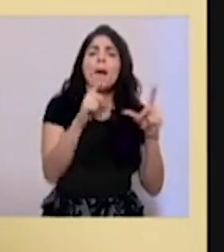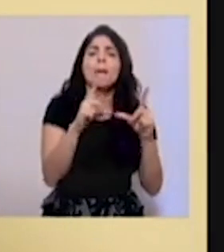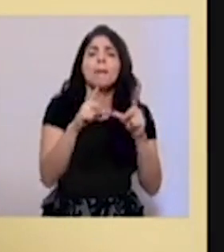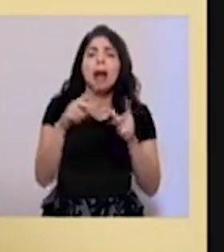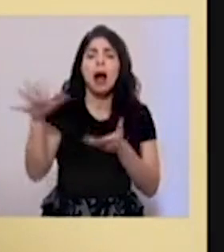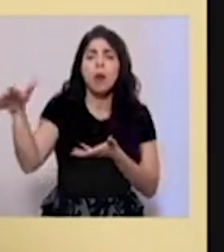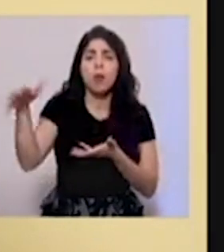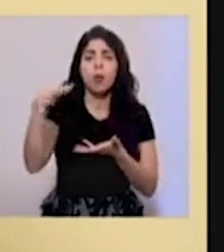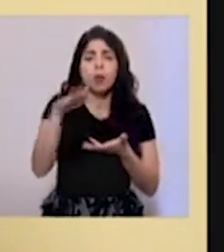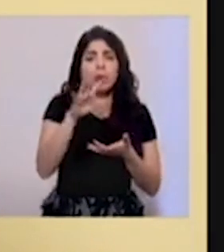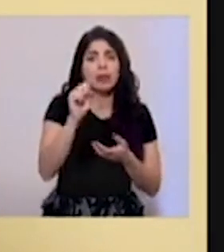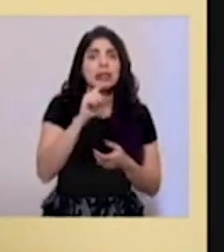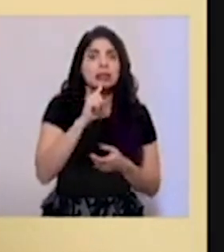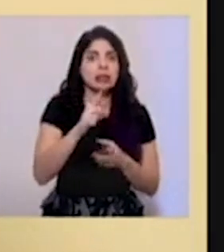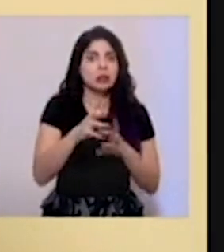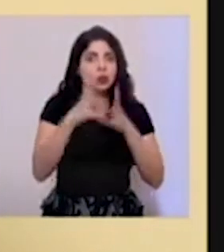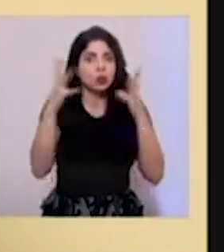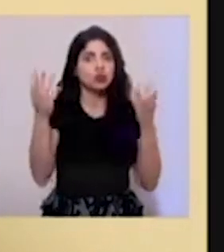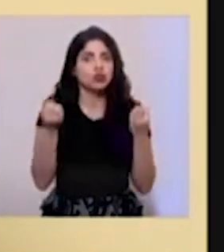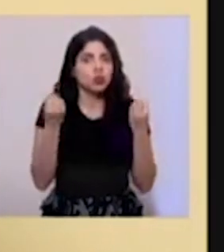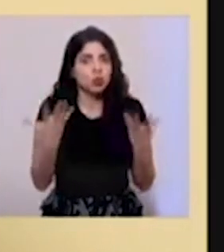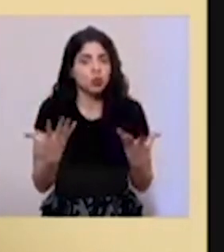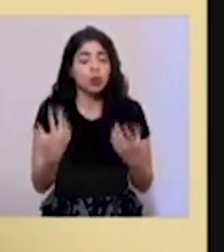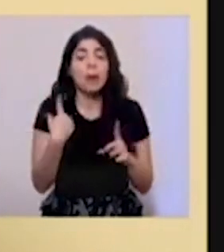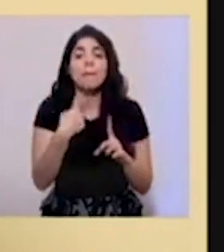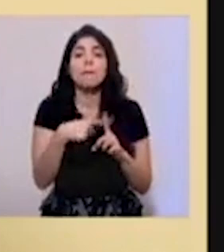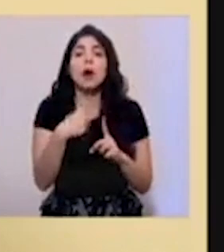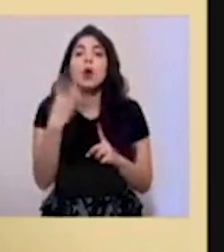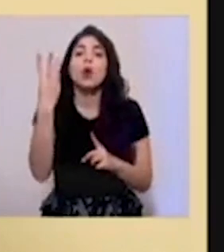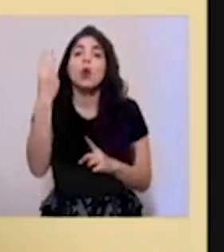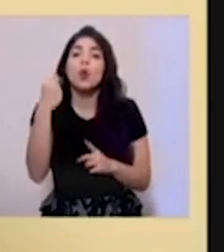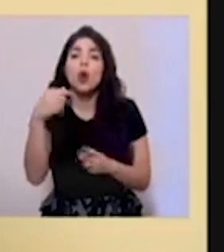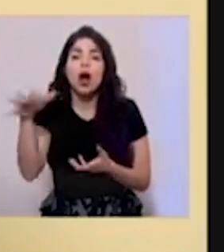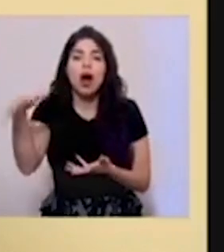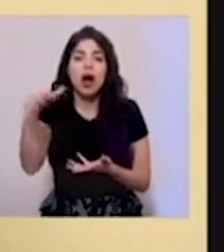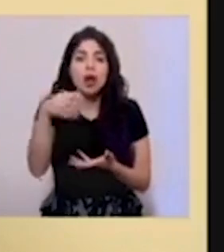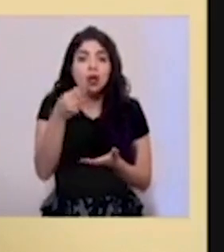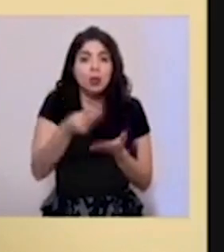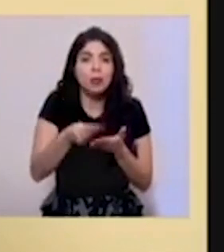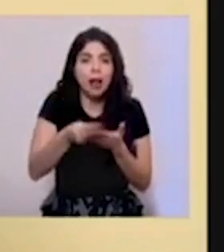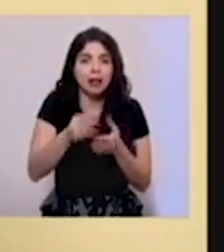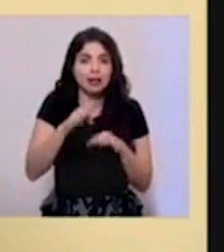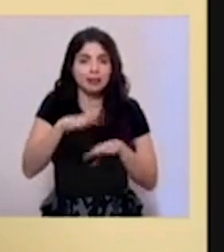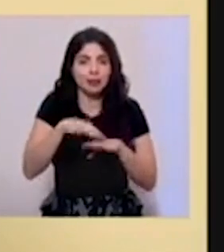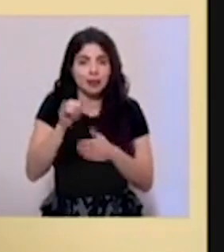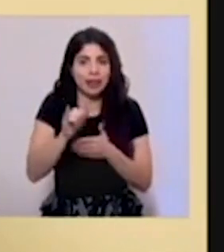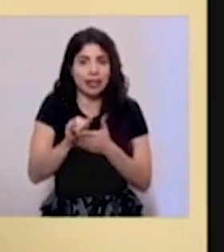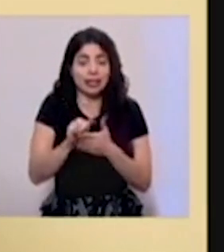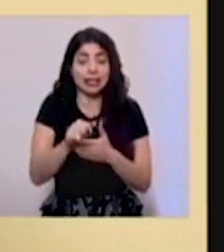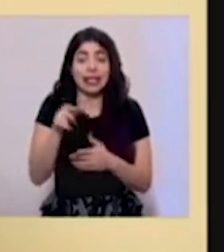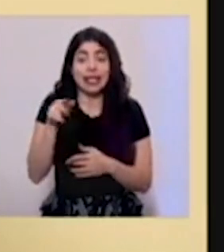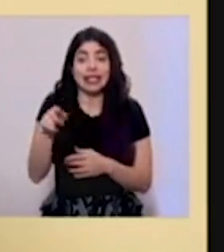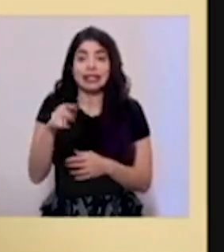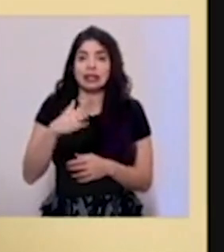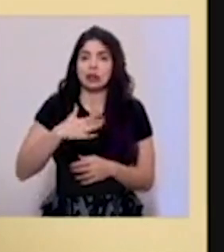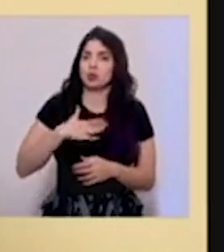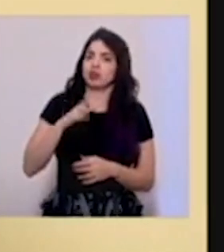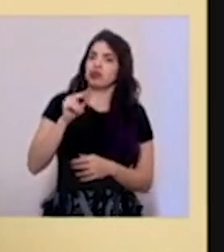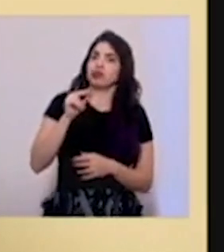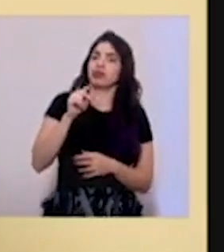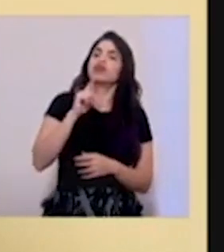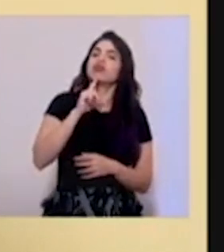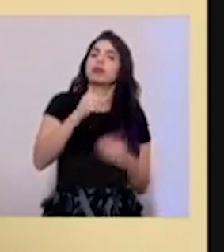largo de los cinco meses, son bastantes, y cuánto se ha recolectado al respecto. Lo que sí es, y ya no yo directamente, porque ya le